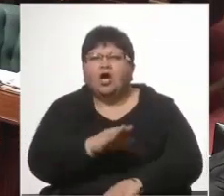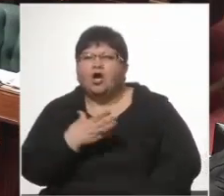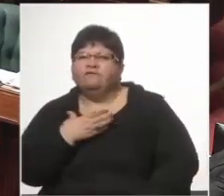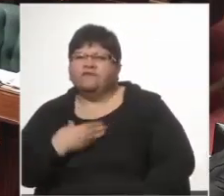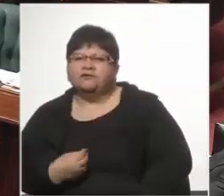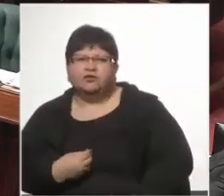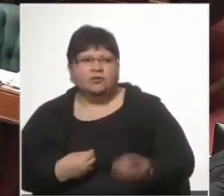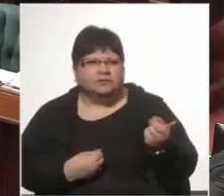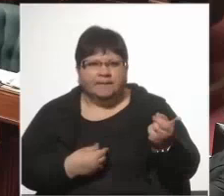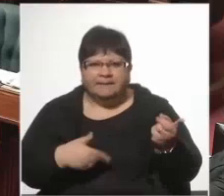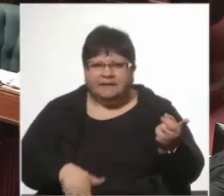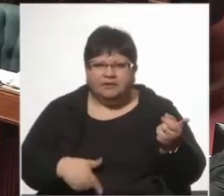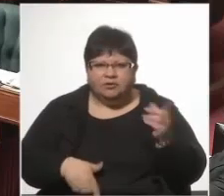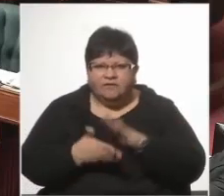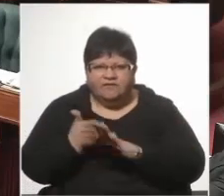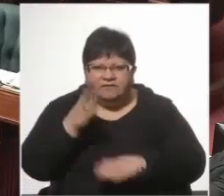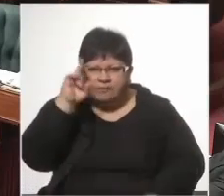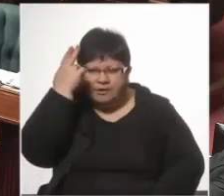muriendo.